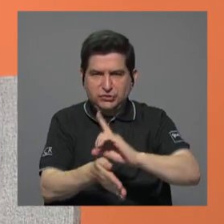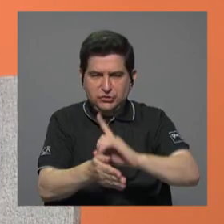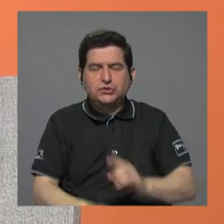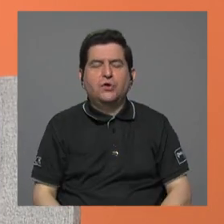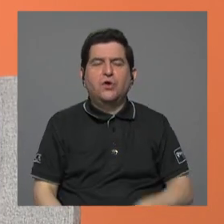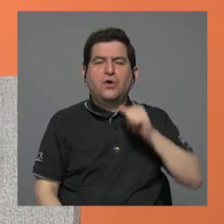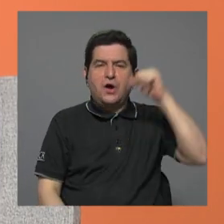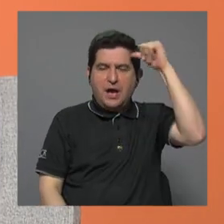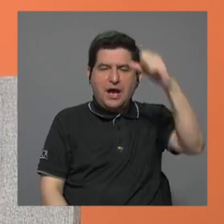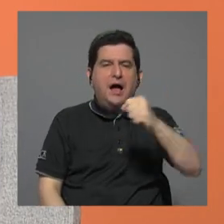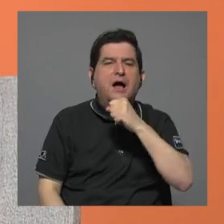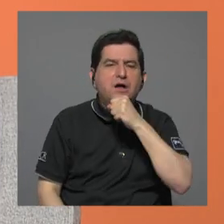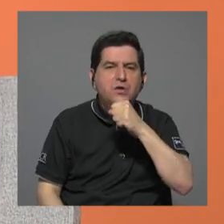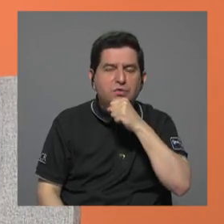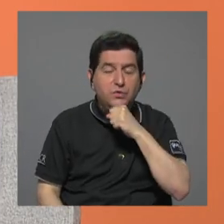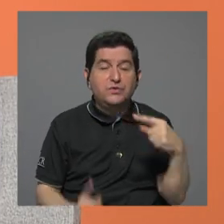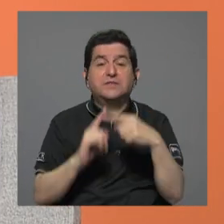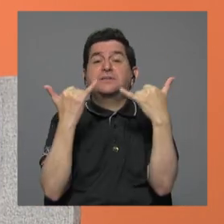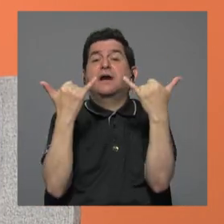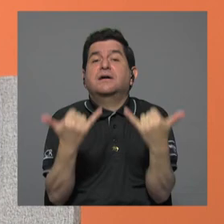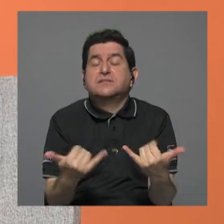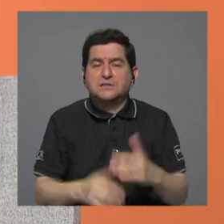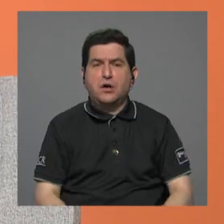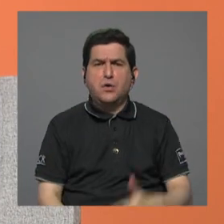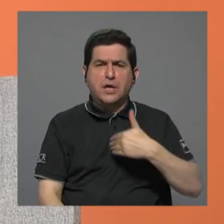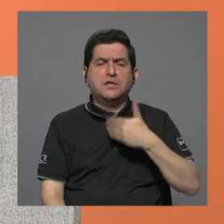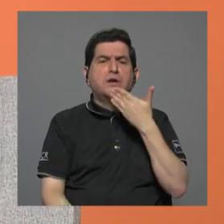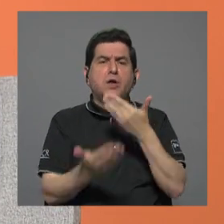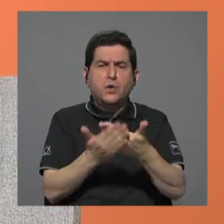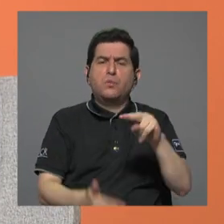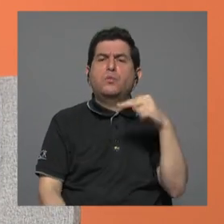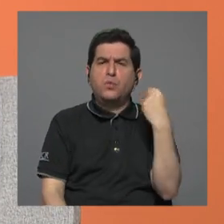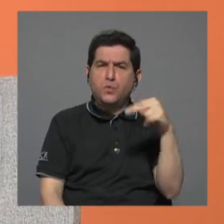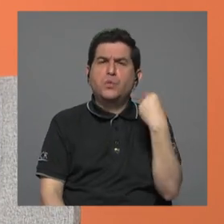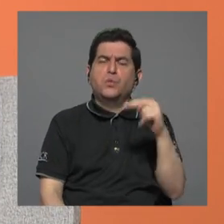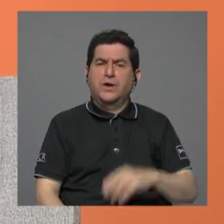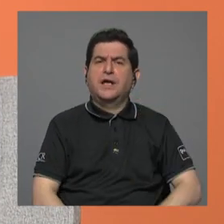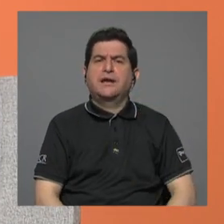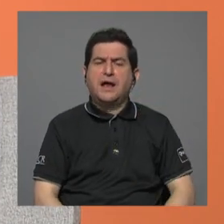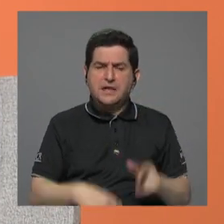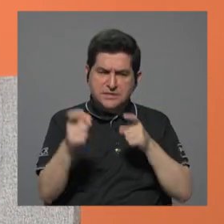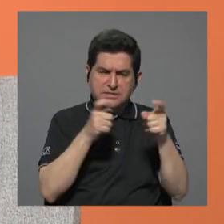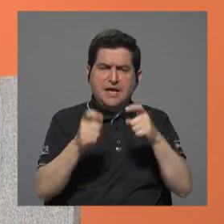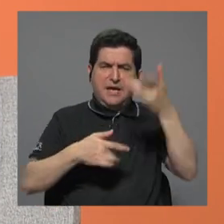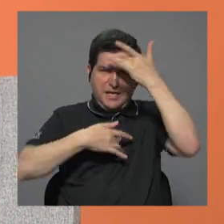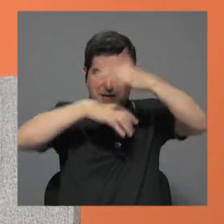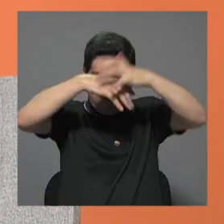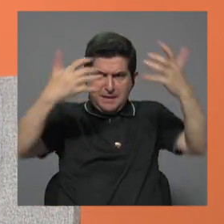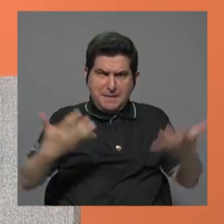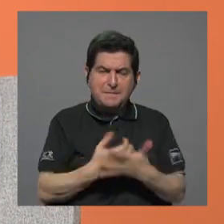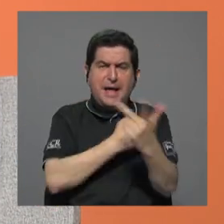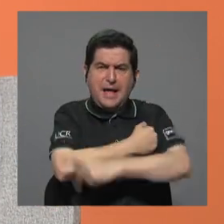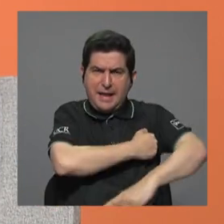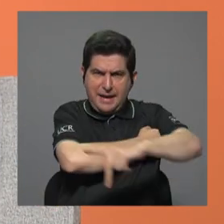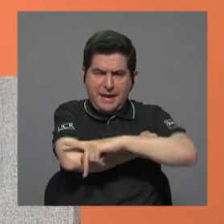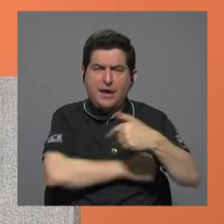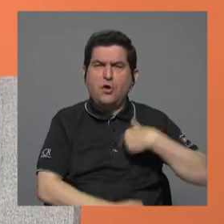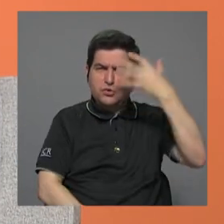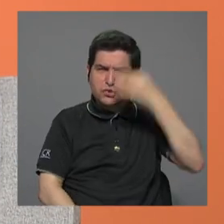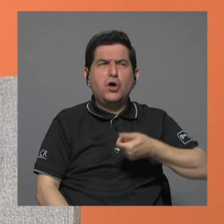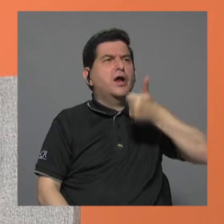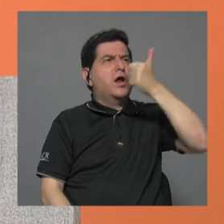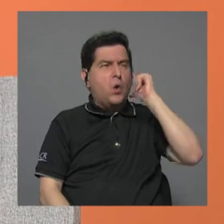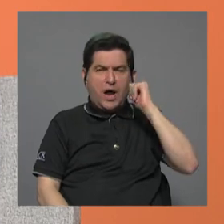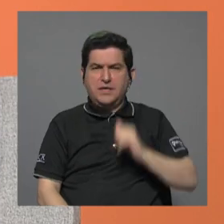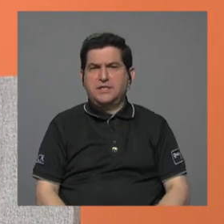personas adultas mayores. De momento, hemos tenido muy buenas noticias, doña Laura, en el manejo de la pandemia en el país, me parece que fue el día de